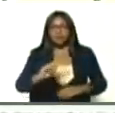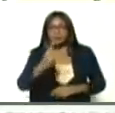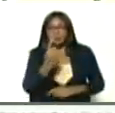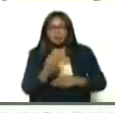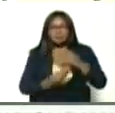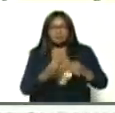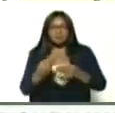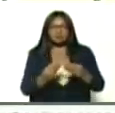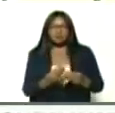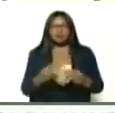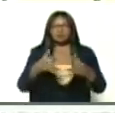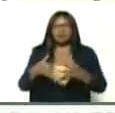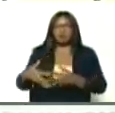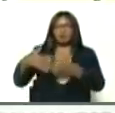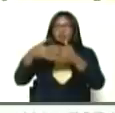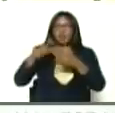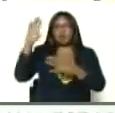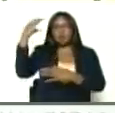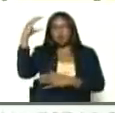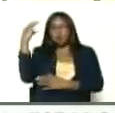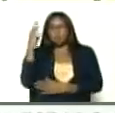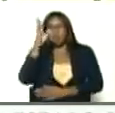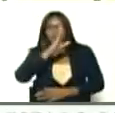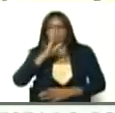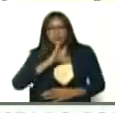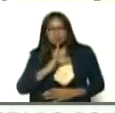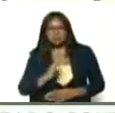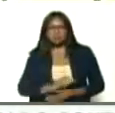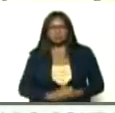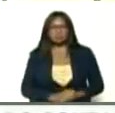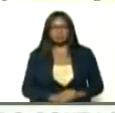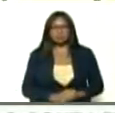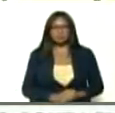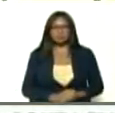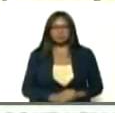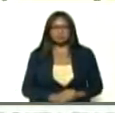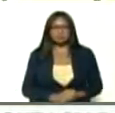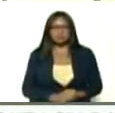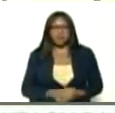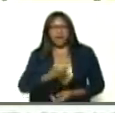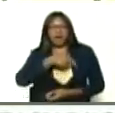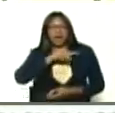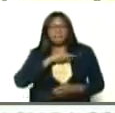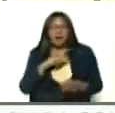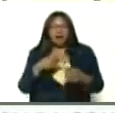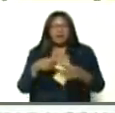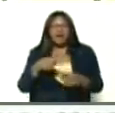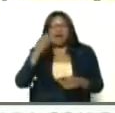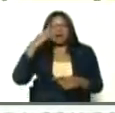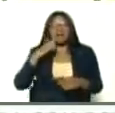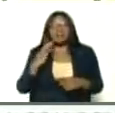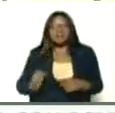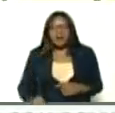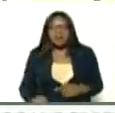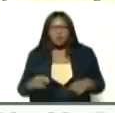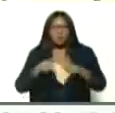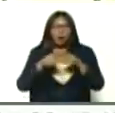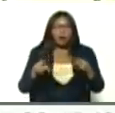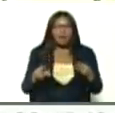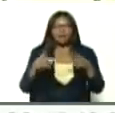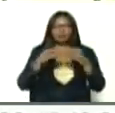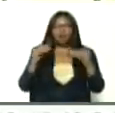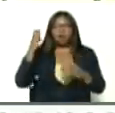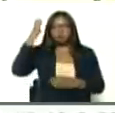en Colombia, ya, en Brasil, en España, en Italia, en toda Europa, se